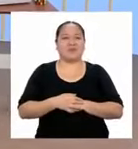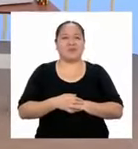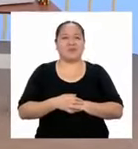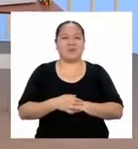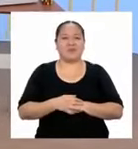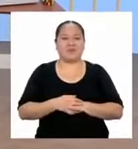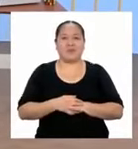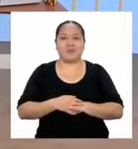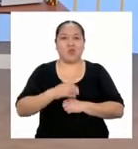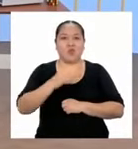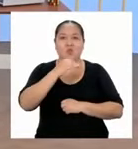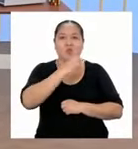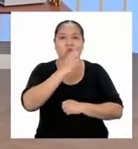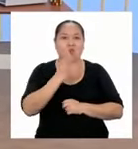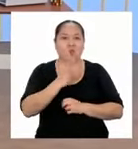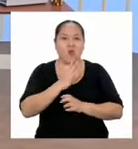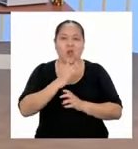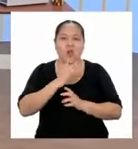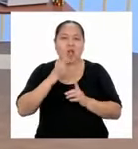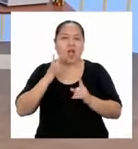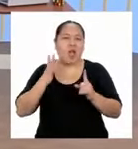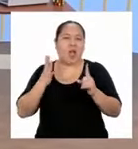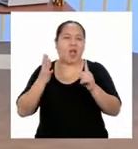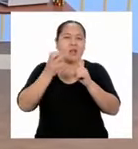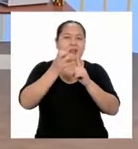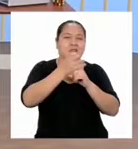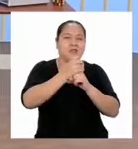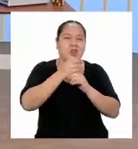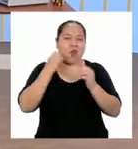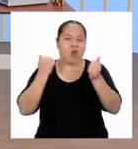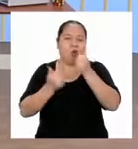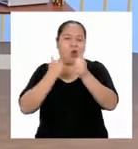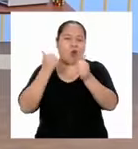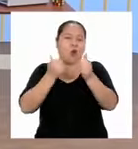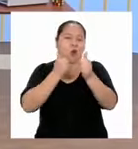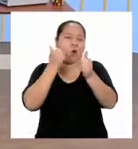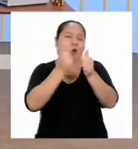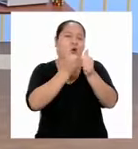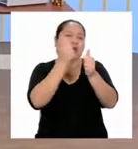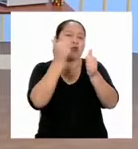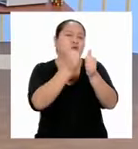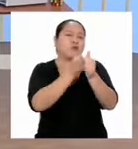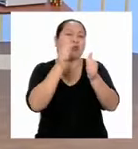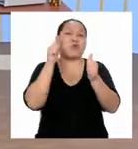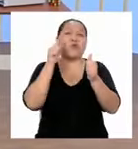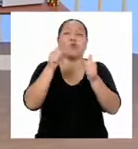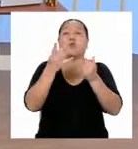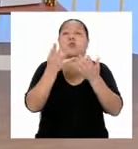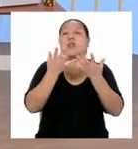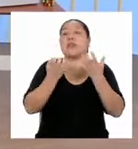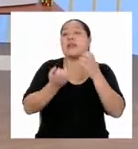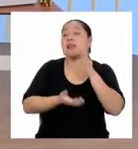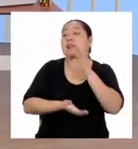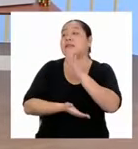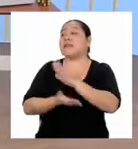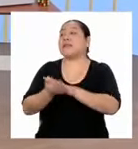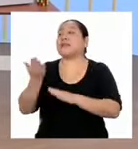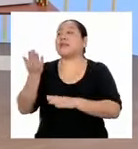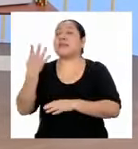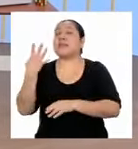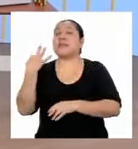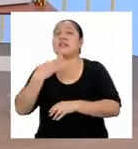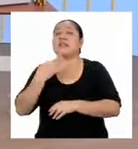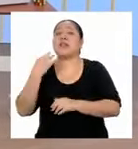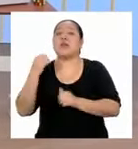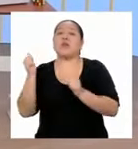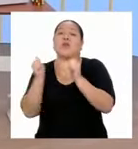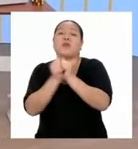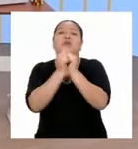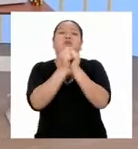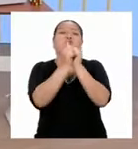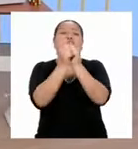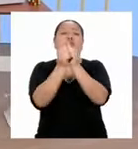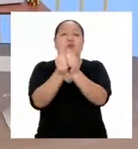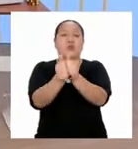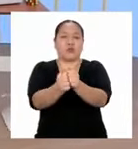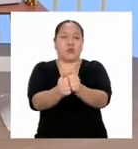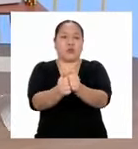Nunca podrás alcanzarme aunque corras tras de mí. Y por más que quieras irte, siempre estaré junto a ti.